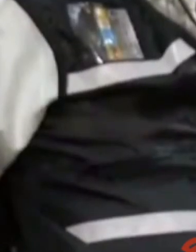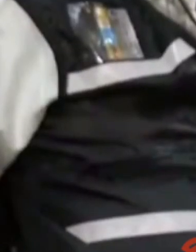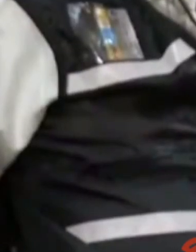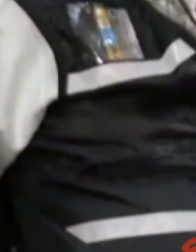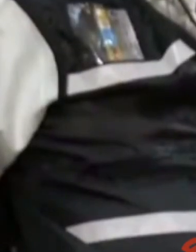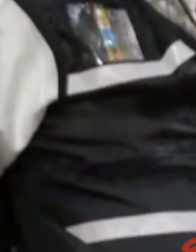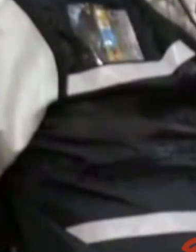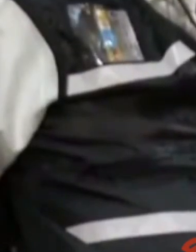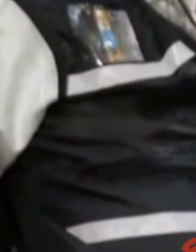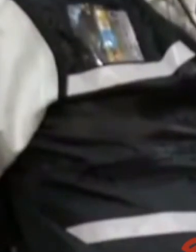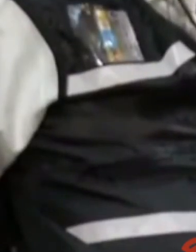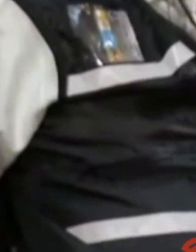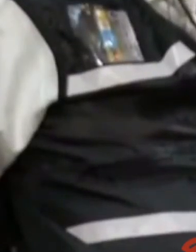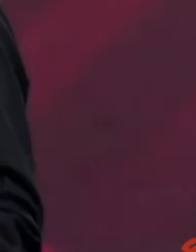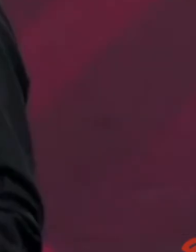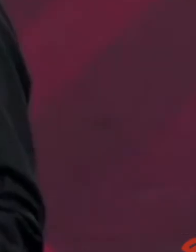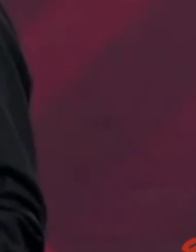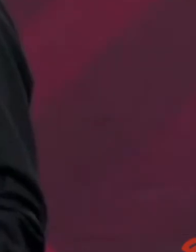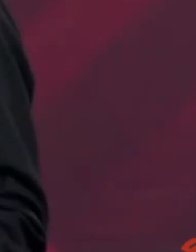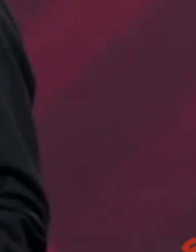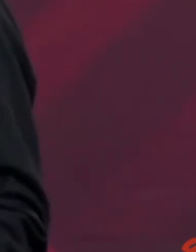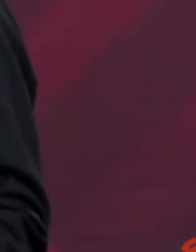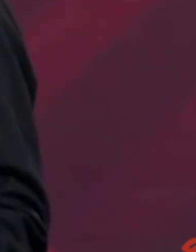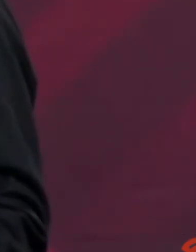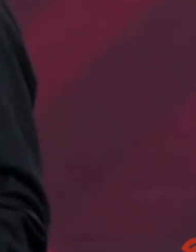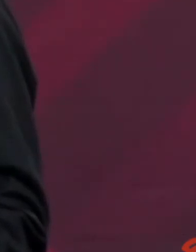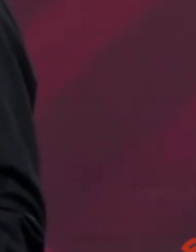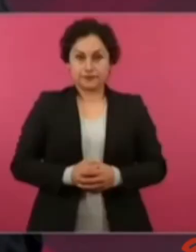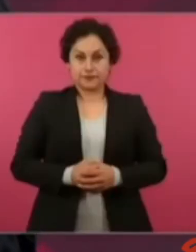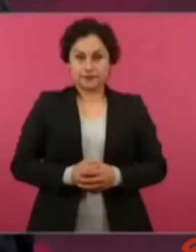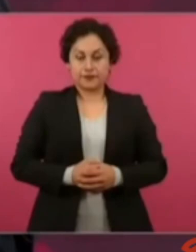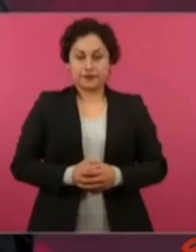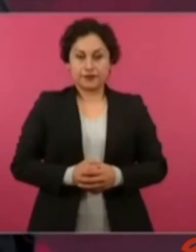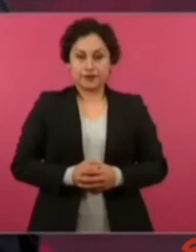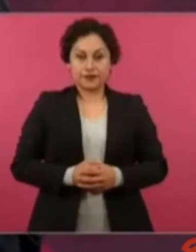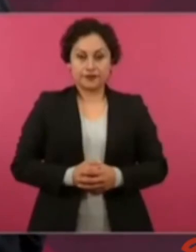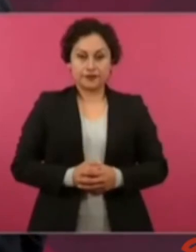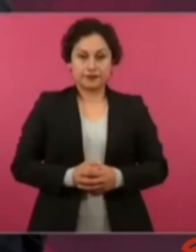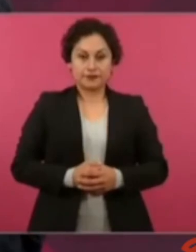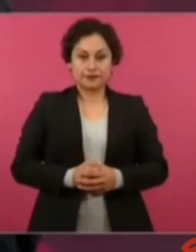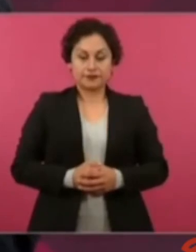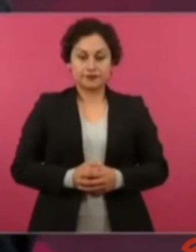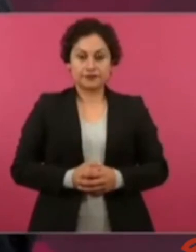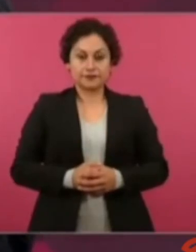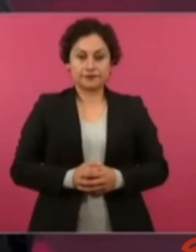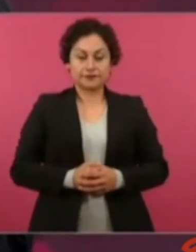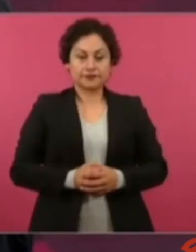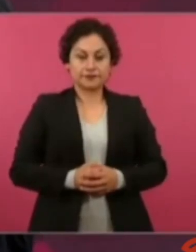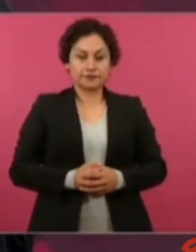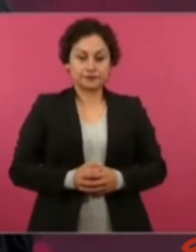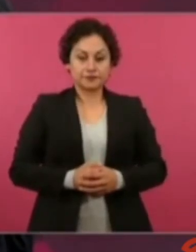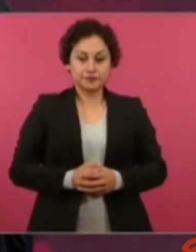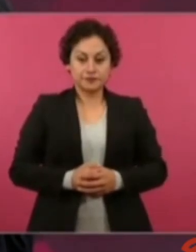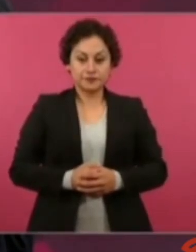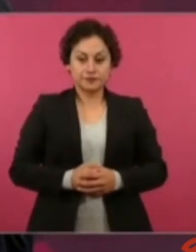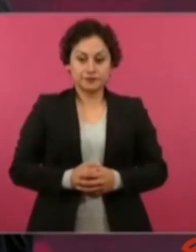Juan Francisco Ili Ortiz, que es el de tu periódico, este,